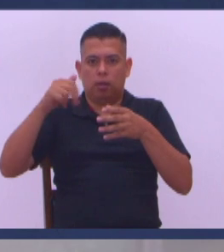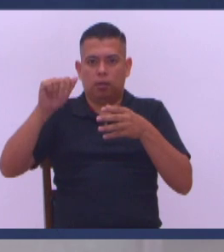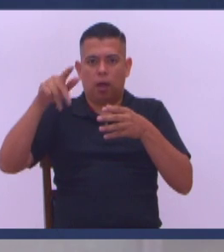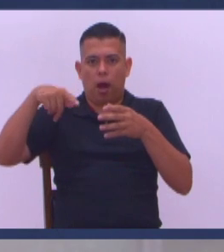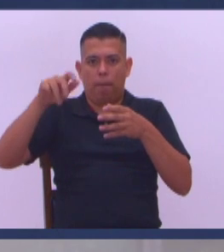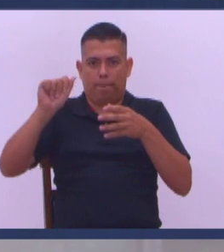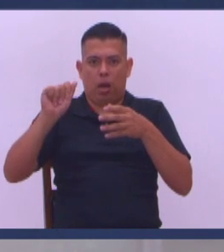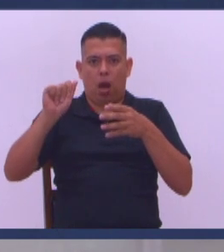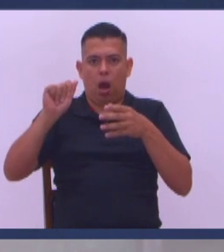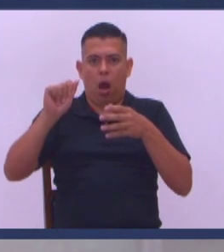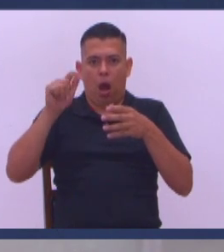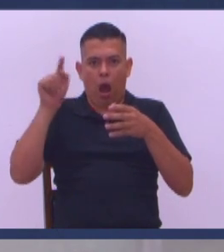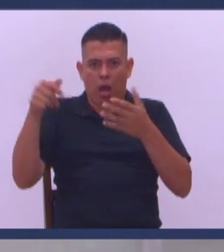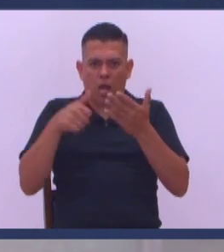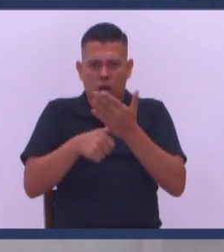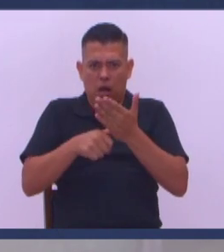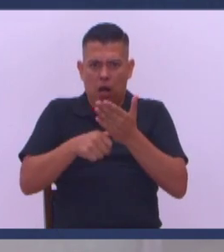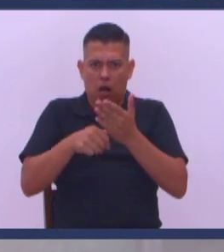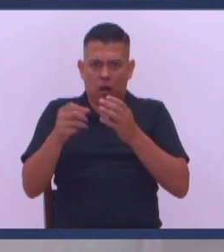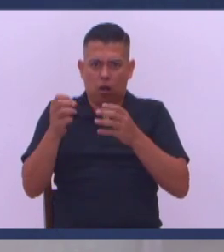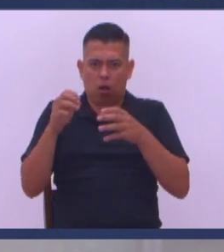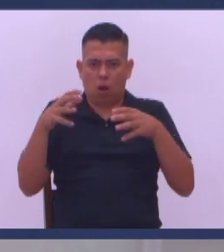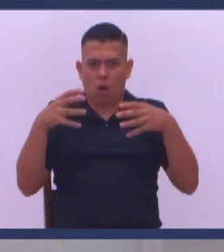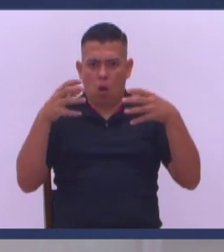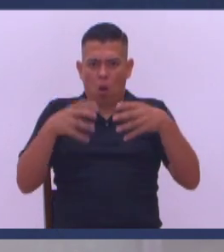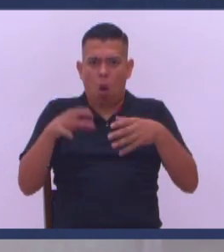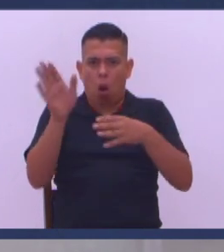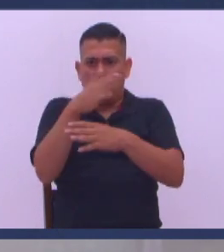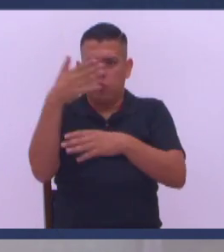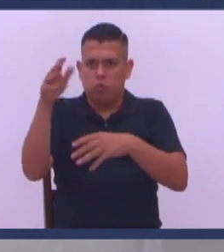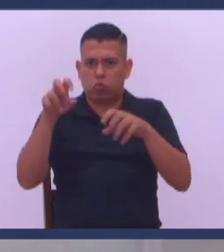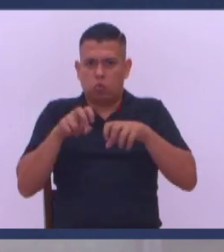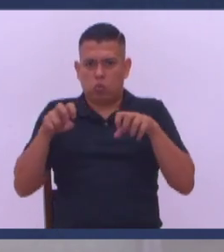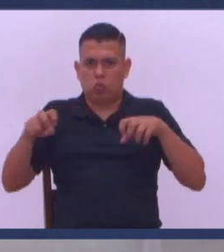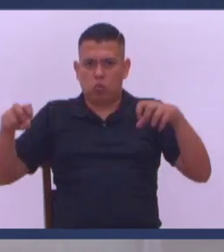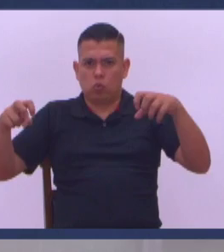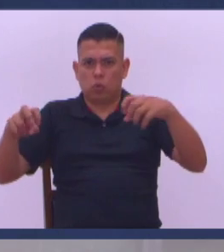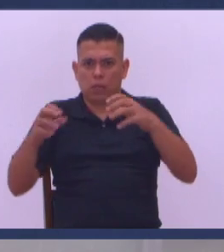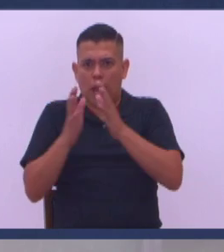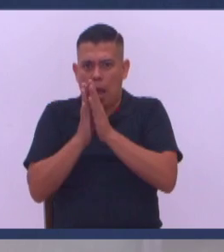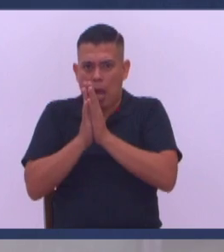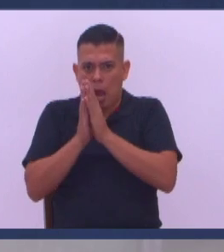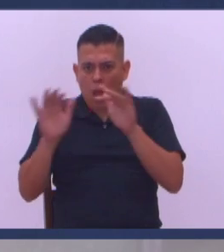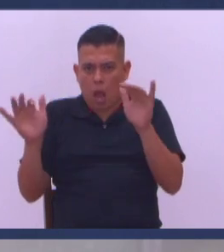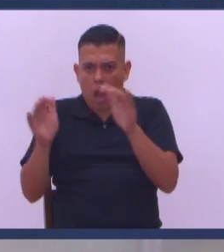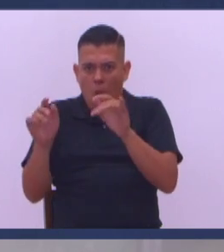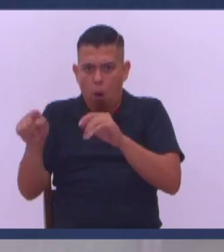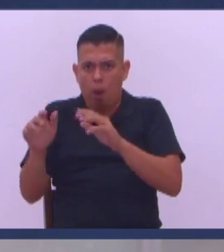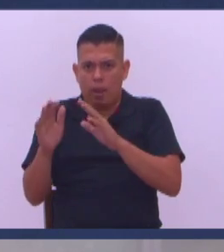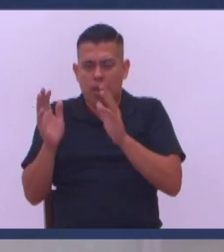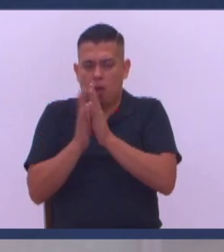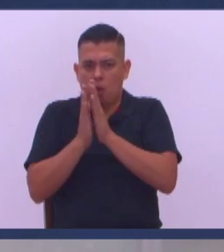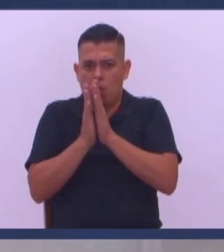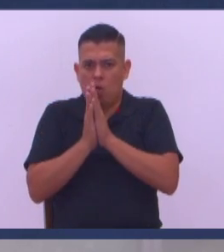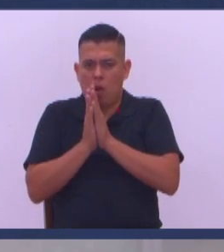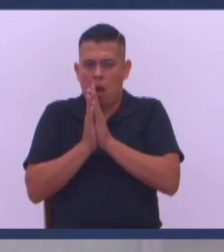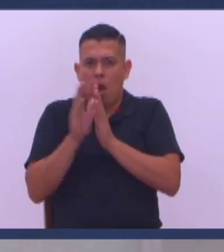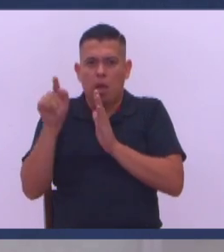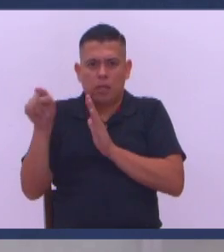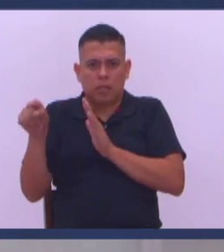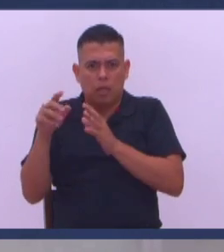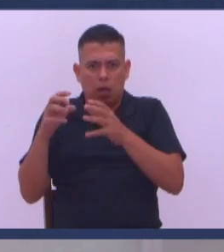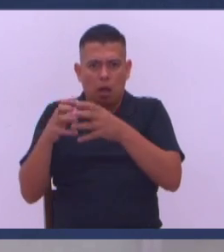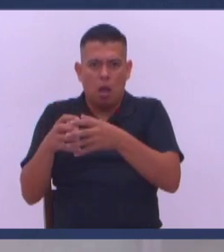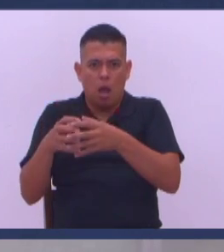no ha llegado El alcalde Inaugural Ahí está Con todo hermano Pinturas Hacías Esto Y lo otro Miren Miren Ahora Y esa gente